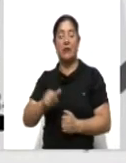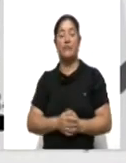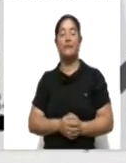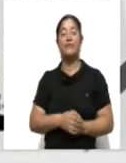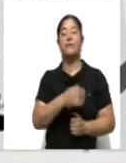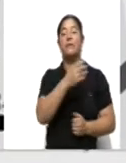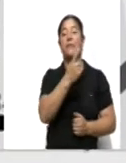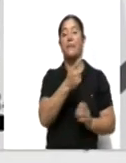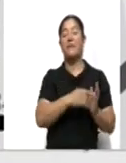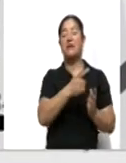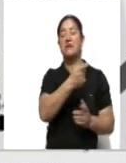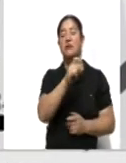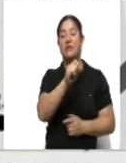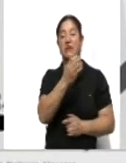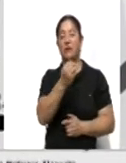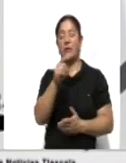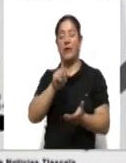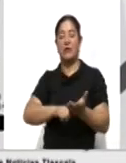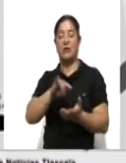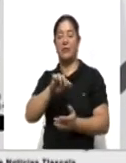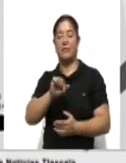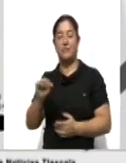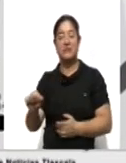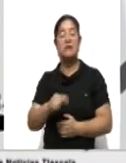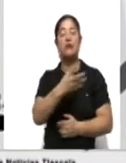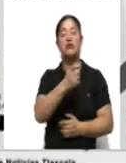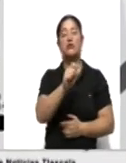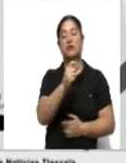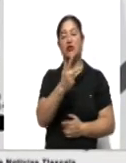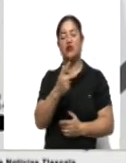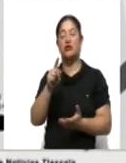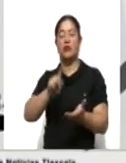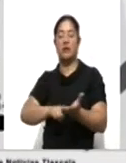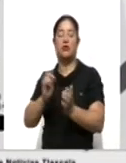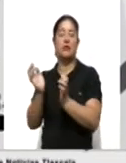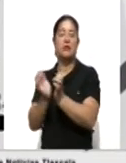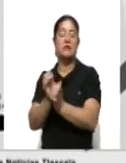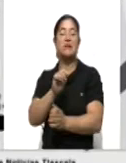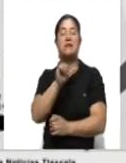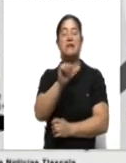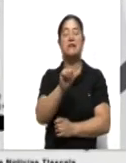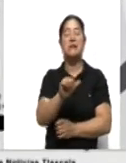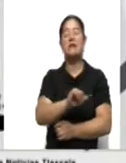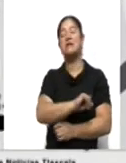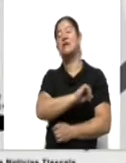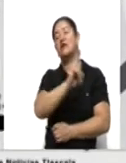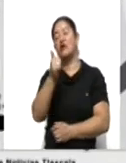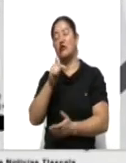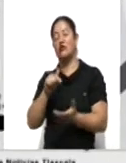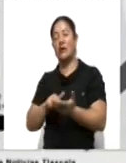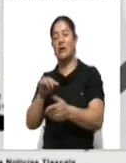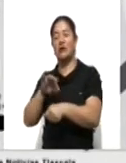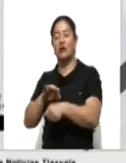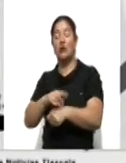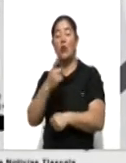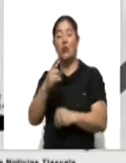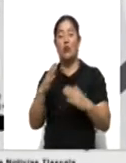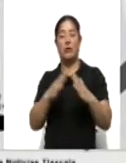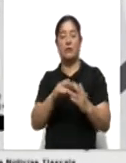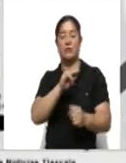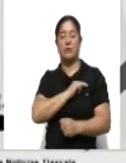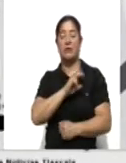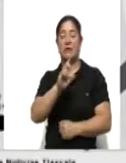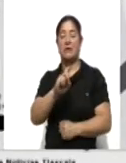CESA, 1.129 en el IMSS, 428 en el Issste, 16 en otras instituciones, 1 en domicilio